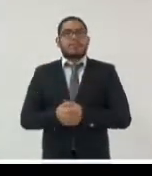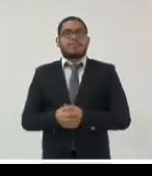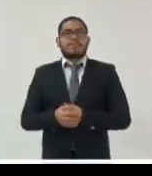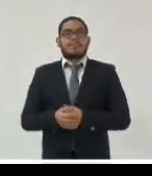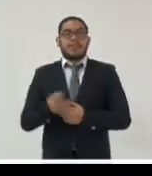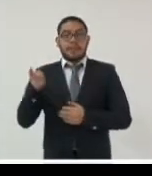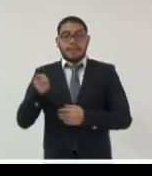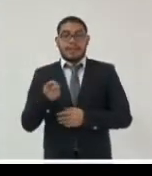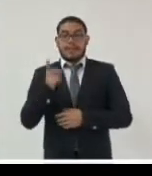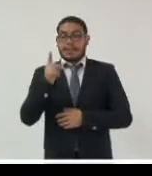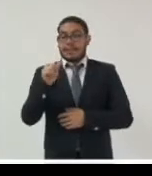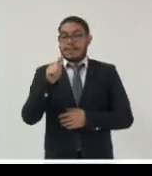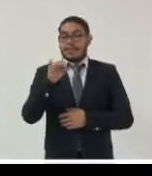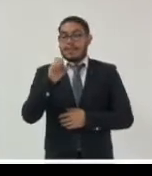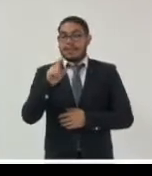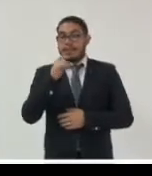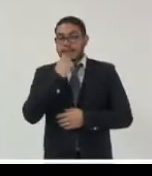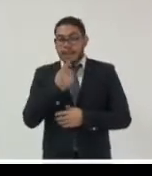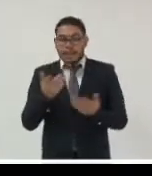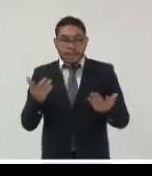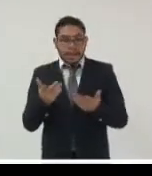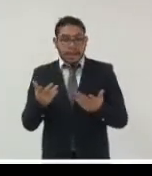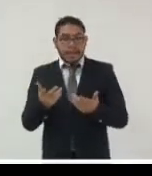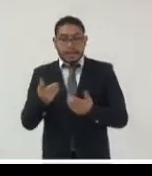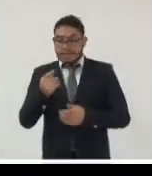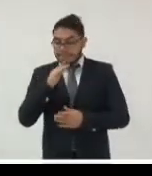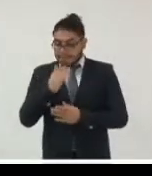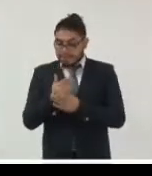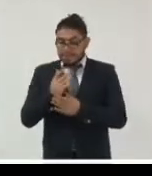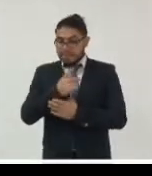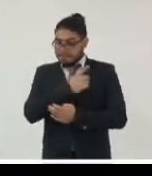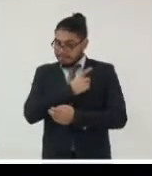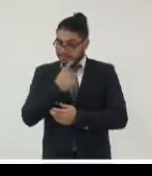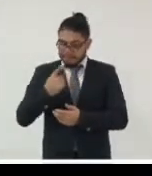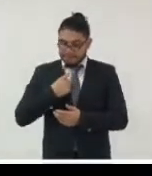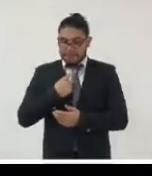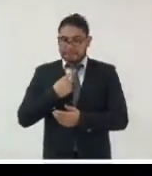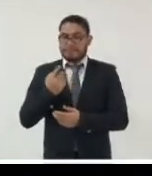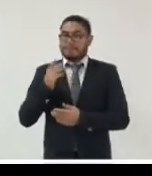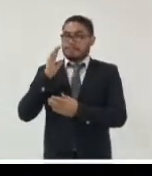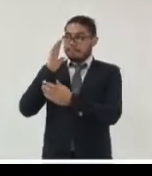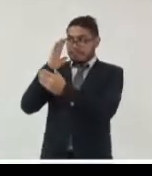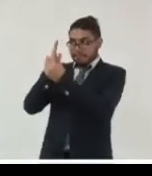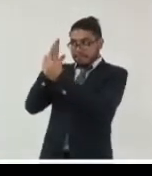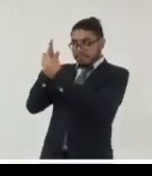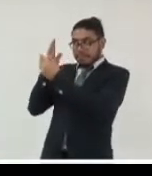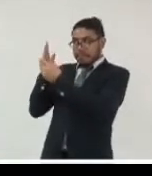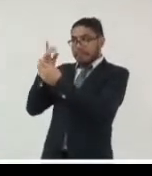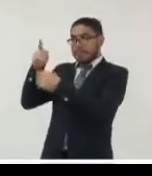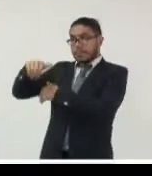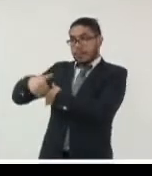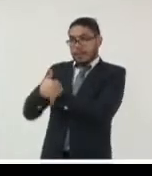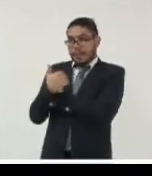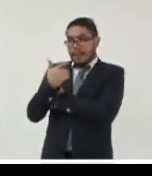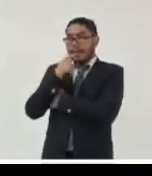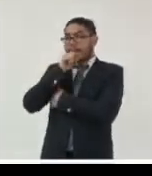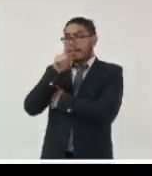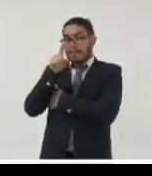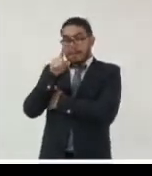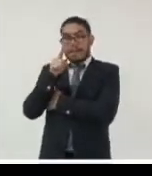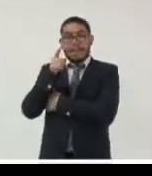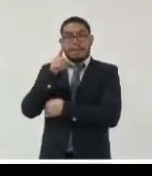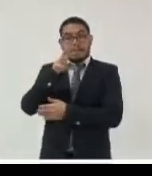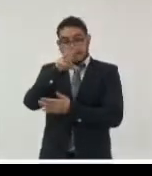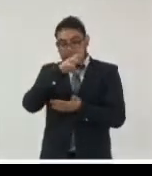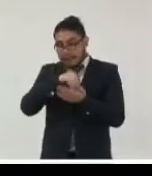datos que han generado un documento de archivo deben de ser archivados esto estamos hablando que estos datos